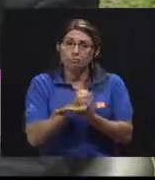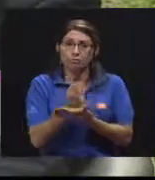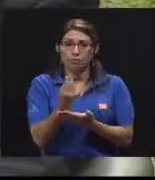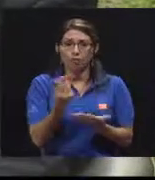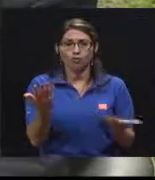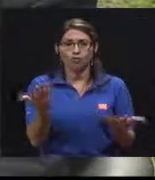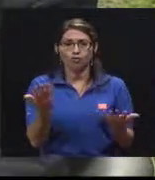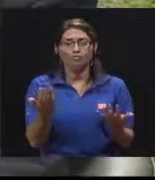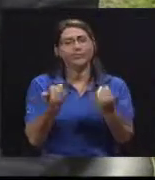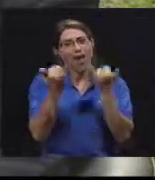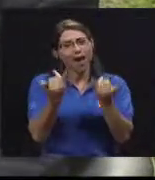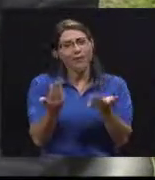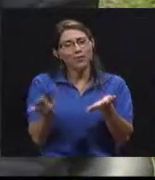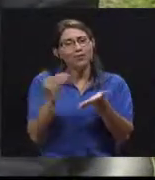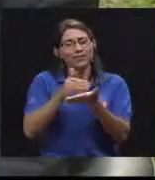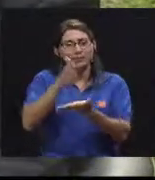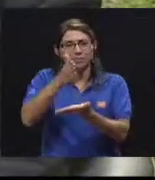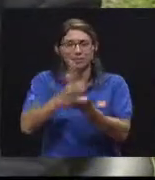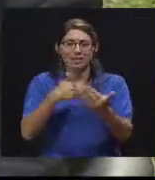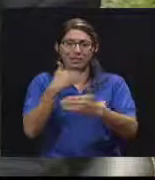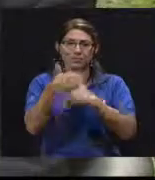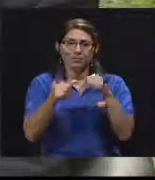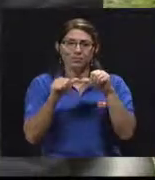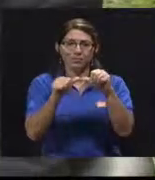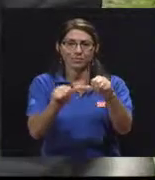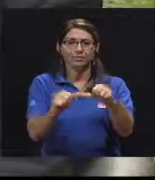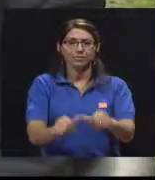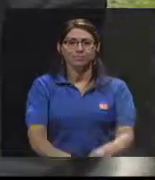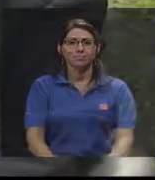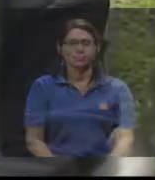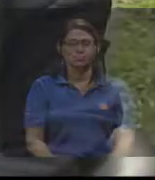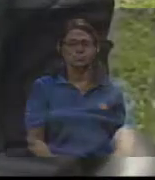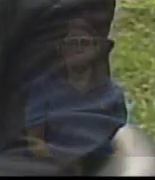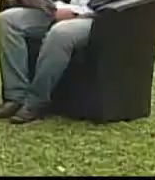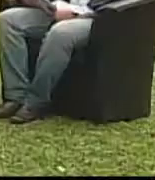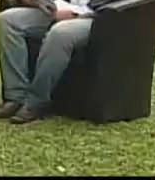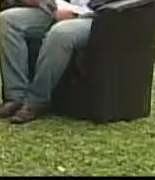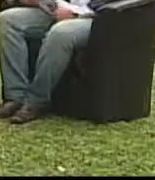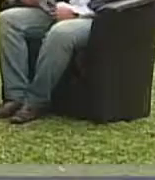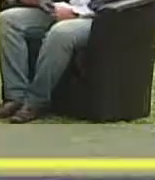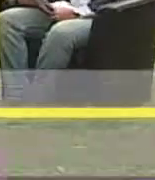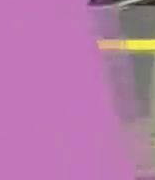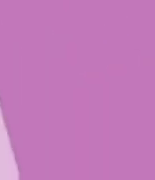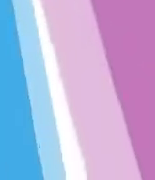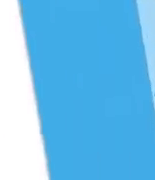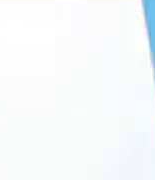a enviar ahora a una pausa y continuamos dentro de poco. Muchas gracias.